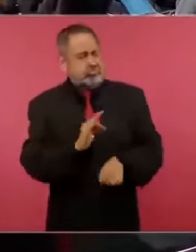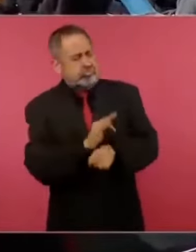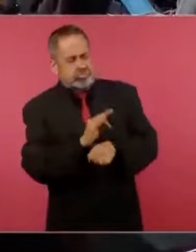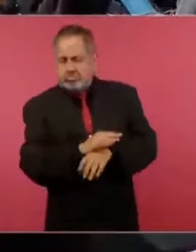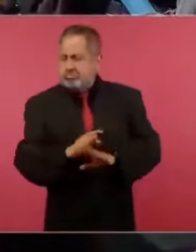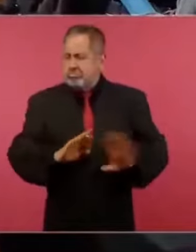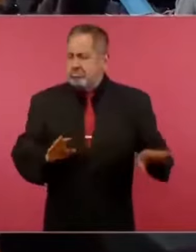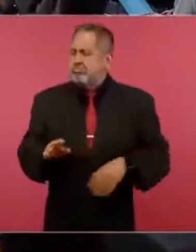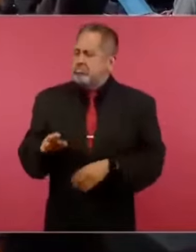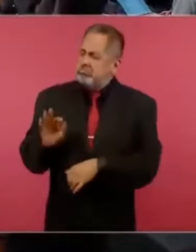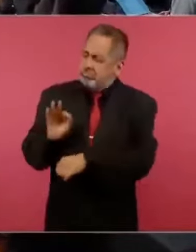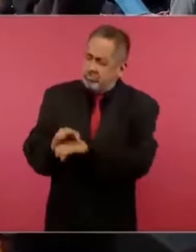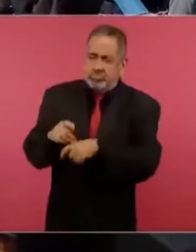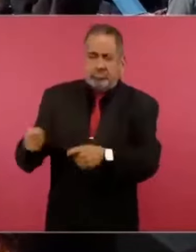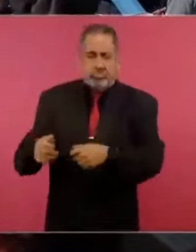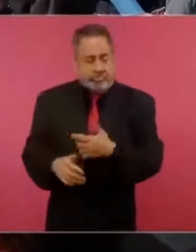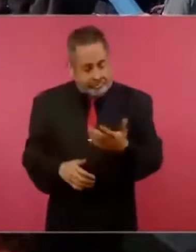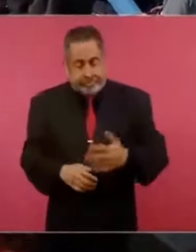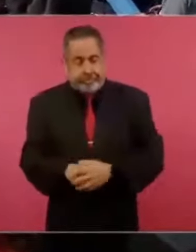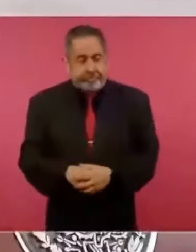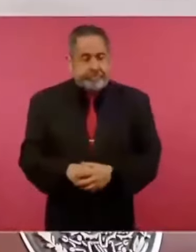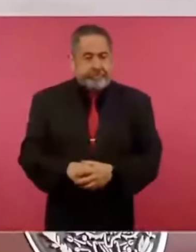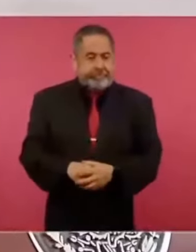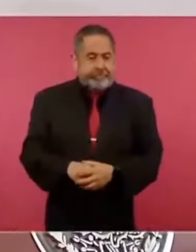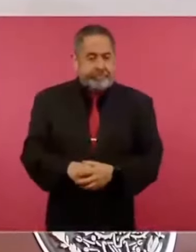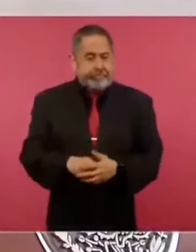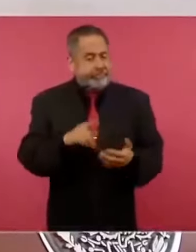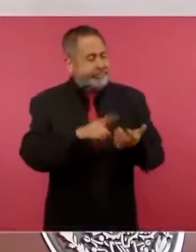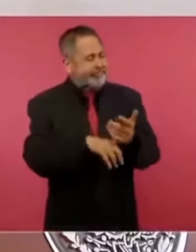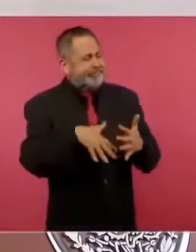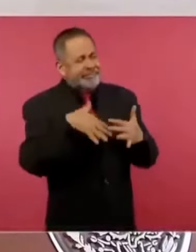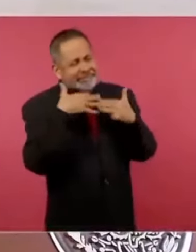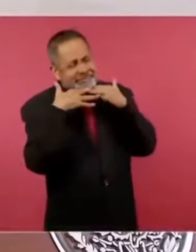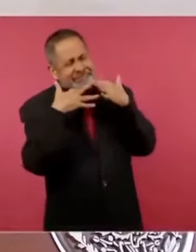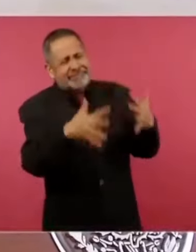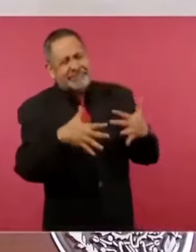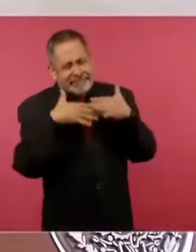pueblo, mi tierra y mi agua, son unos corruptos.